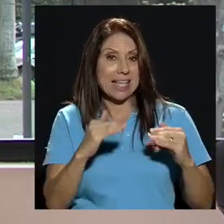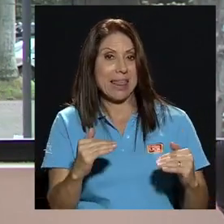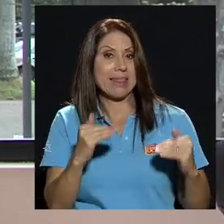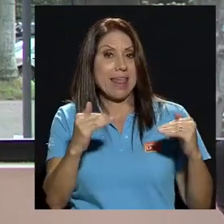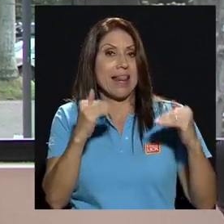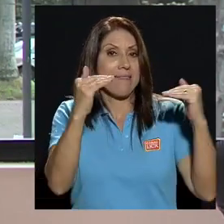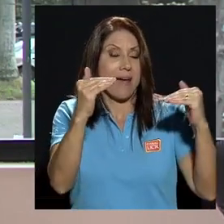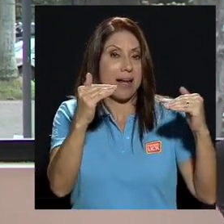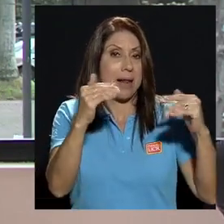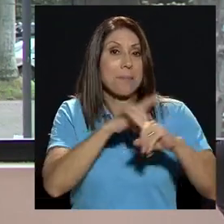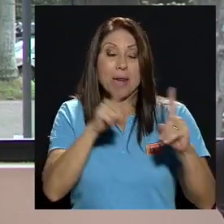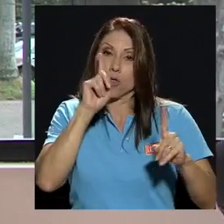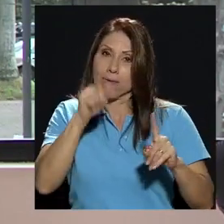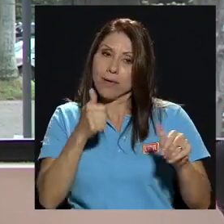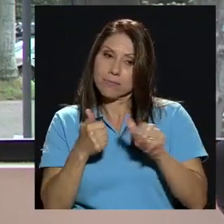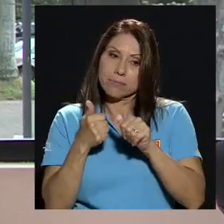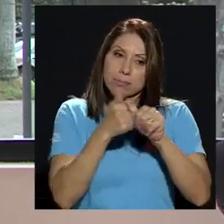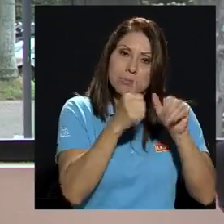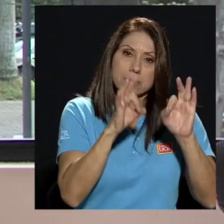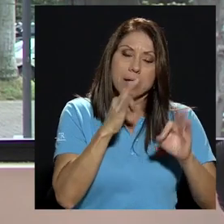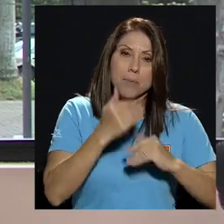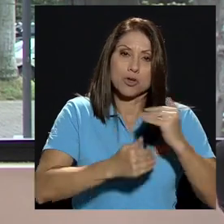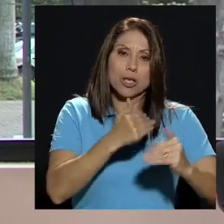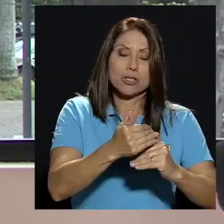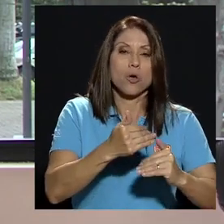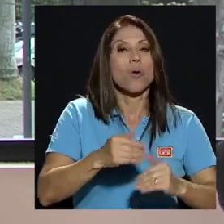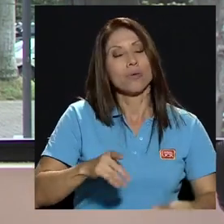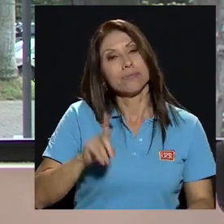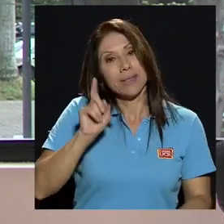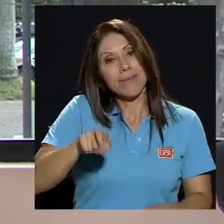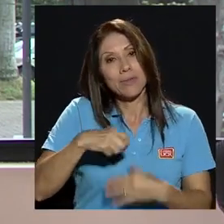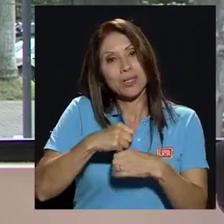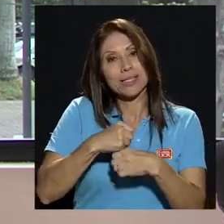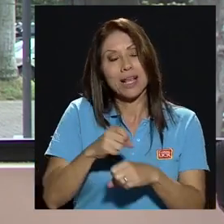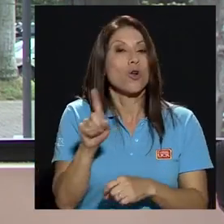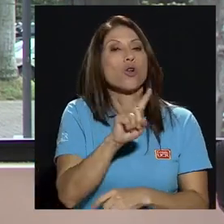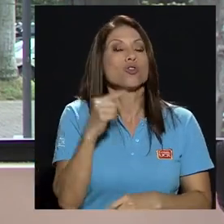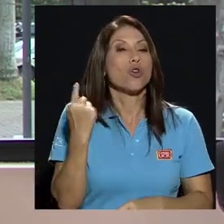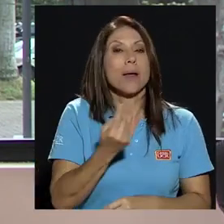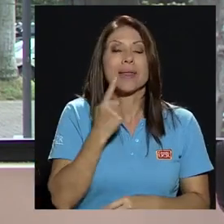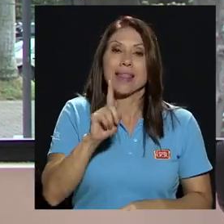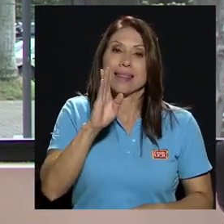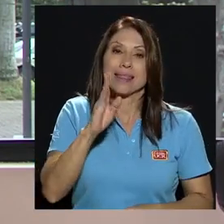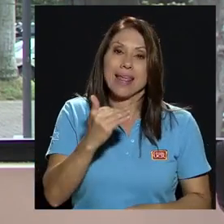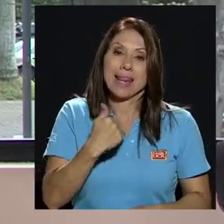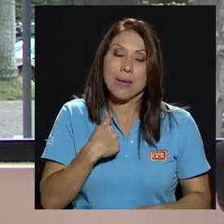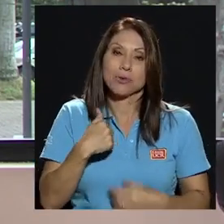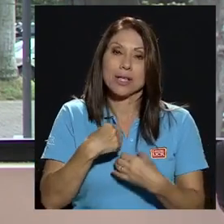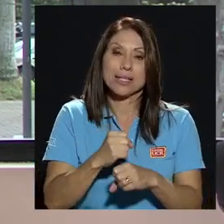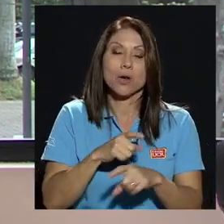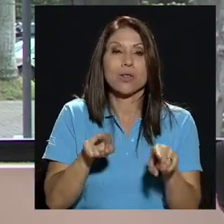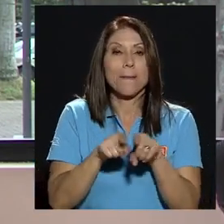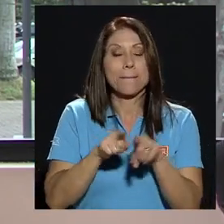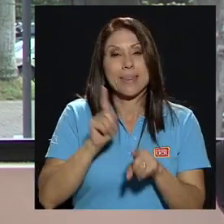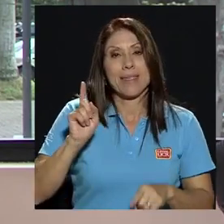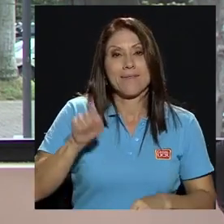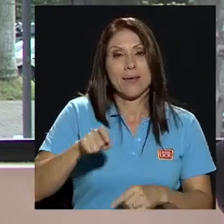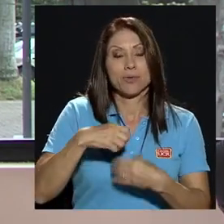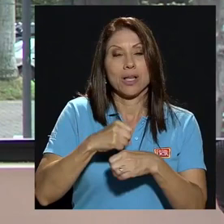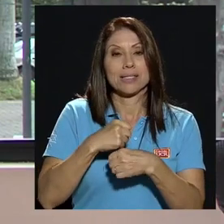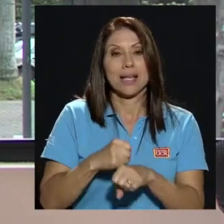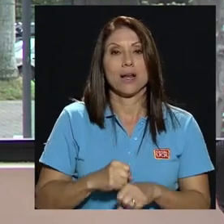de acuerdo al debido proceso pues tengamos que hacerlo no solo tenemos que hacerlo sino que debemos de hacerlo pero me parece muy importante